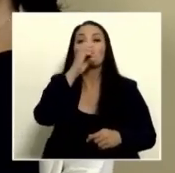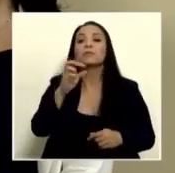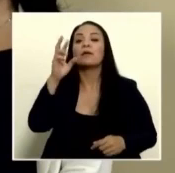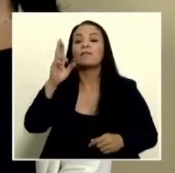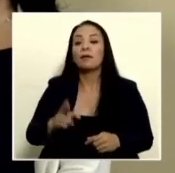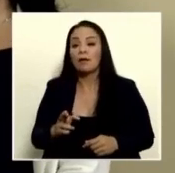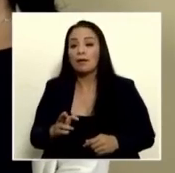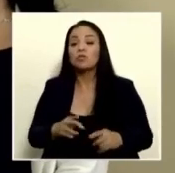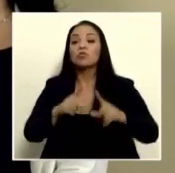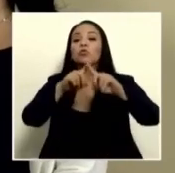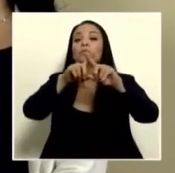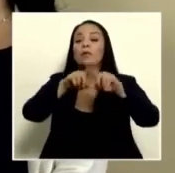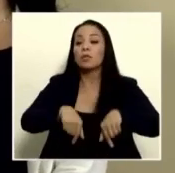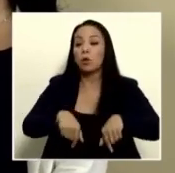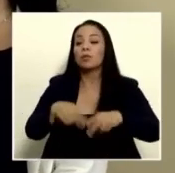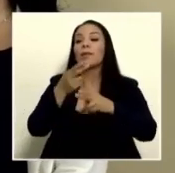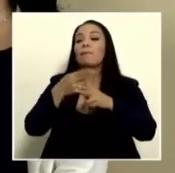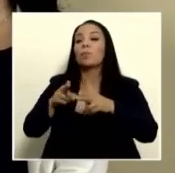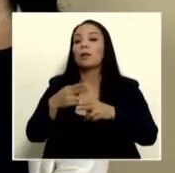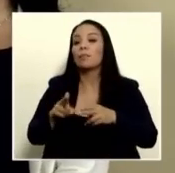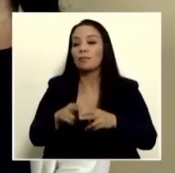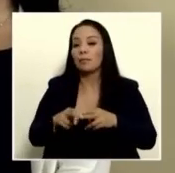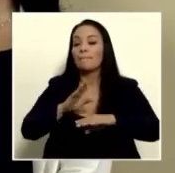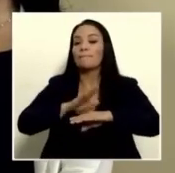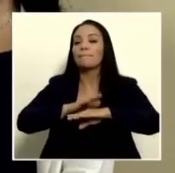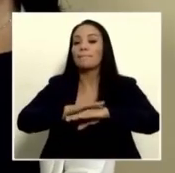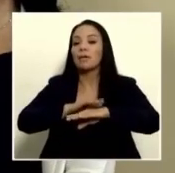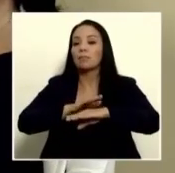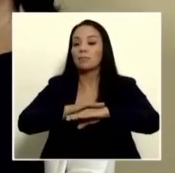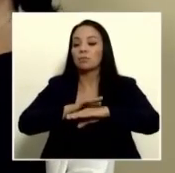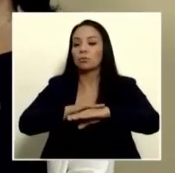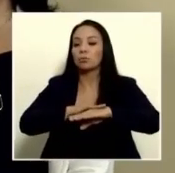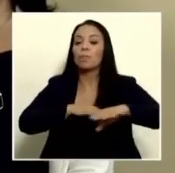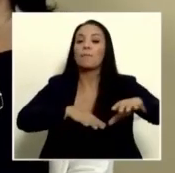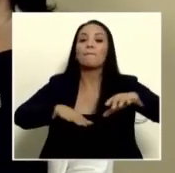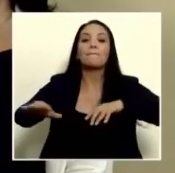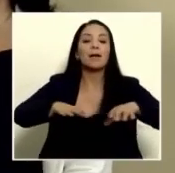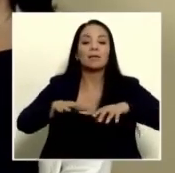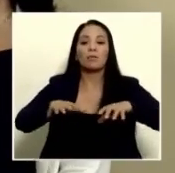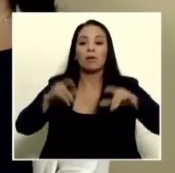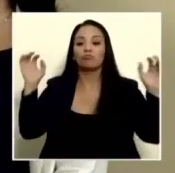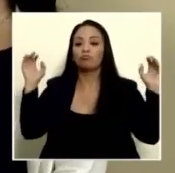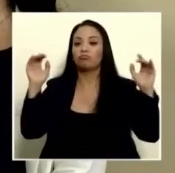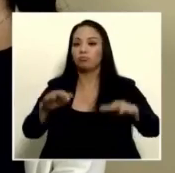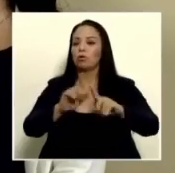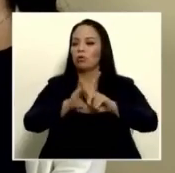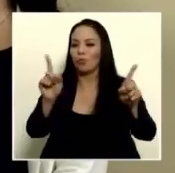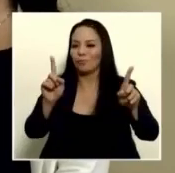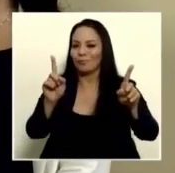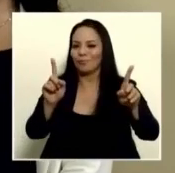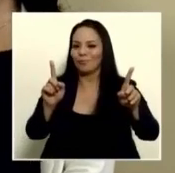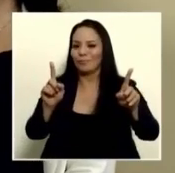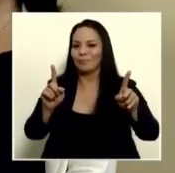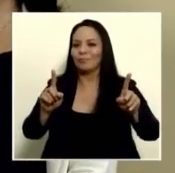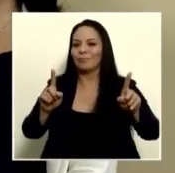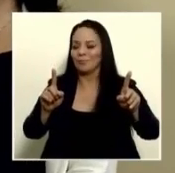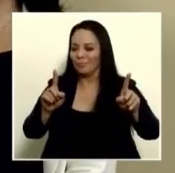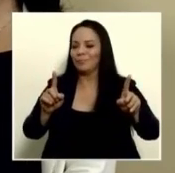suspendió temporalmente los permisos para eventos masivos la pregunta